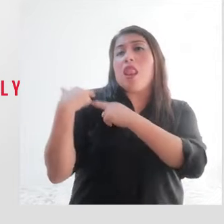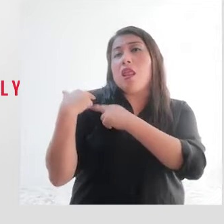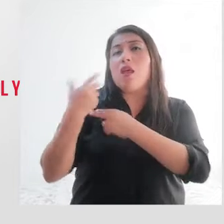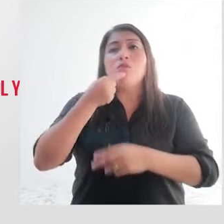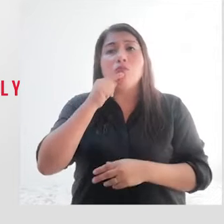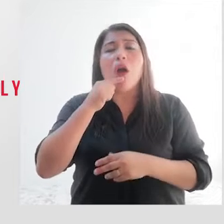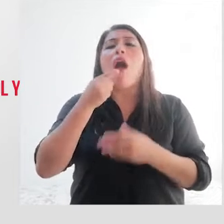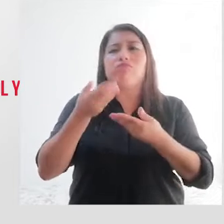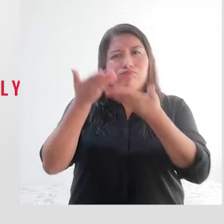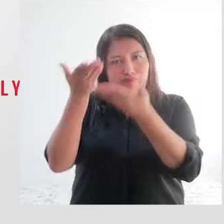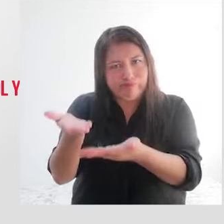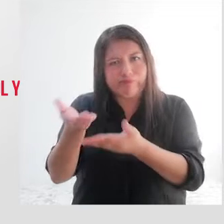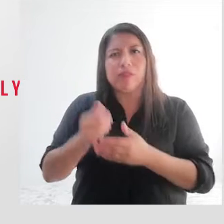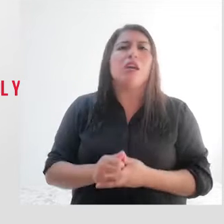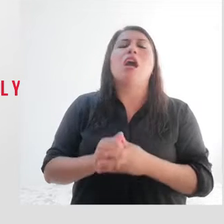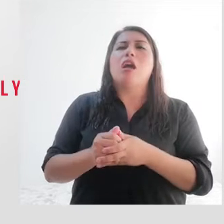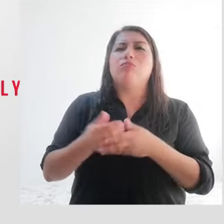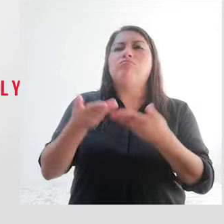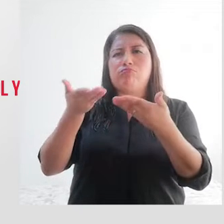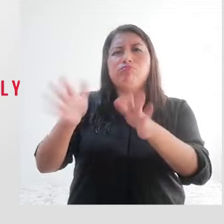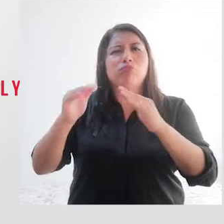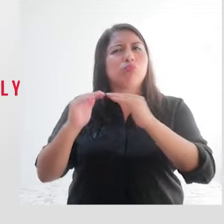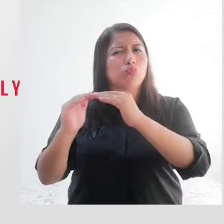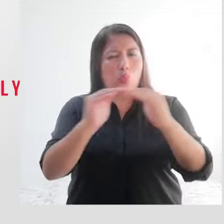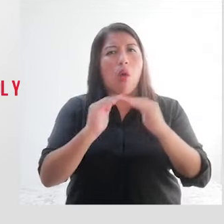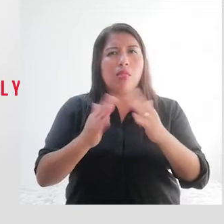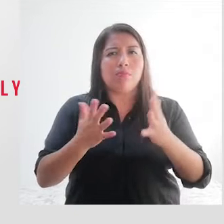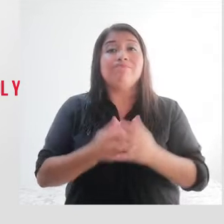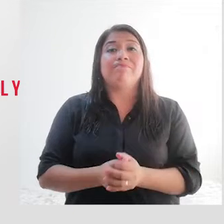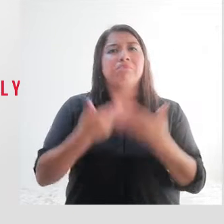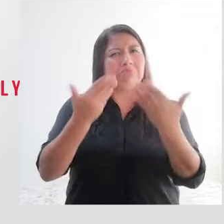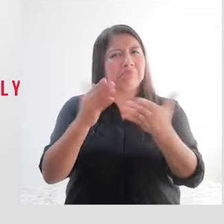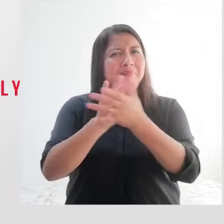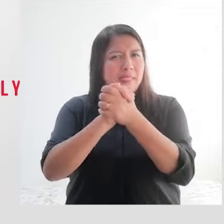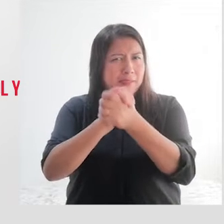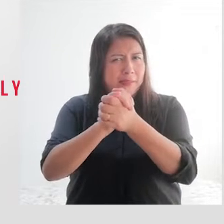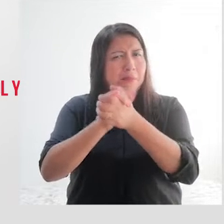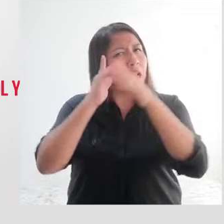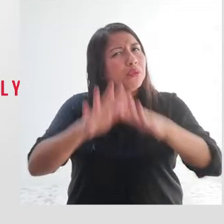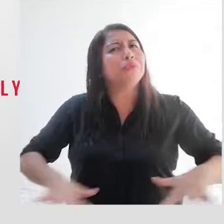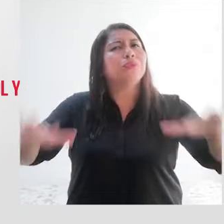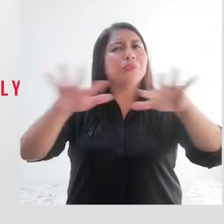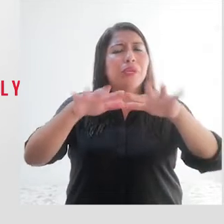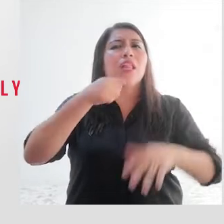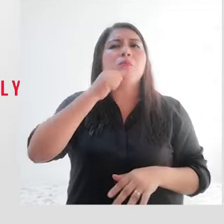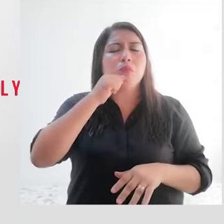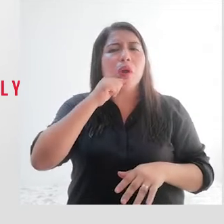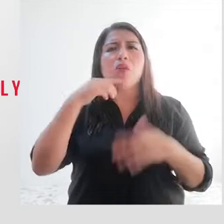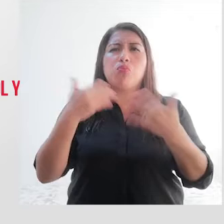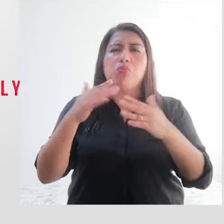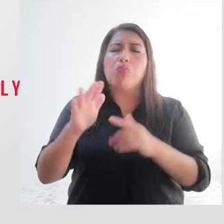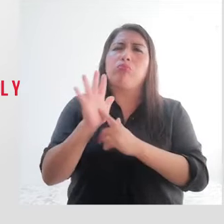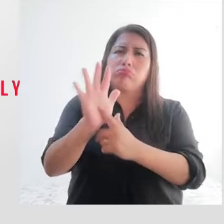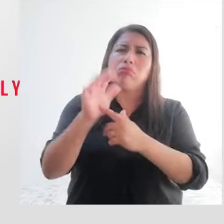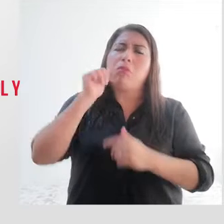ocupe el nivel que le corresponde en términos de equidad. Enviamos un especial saludo para aquellas mujeres que a diario